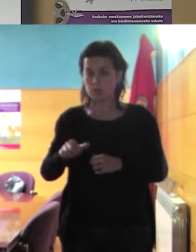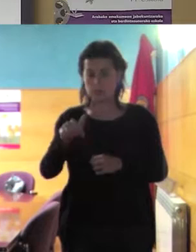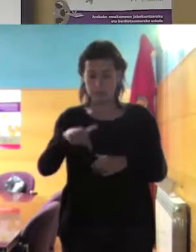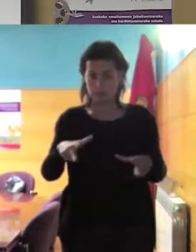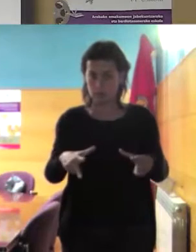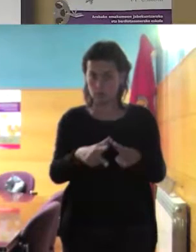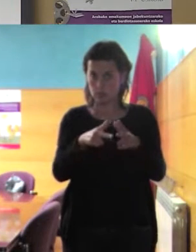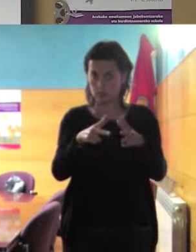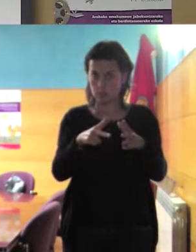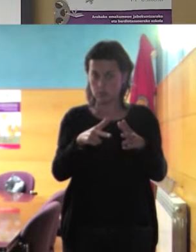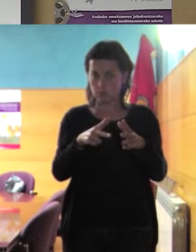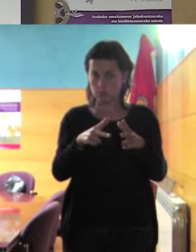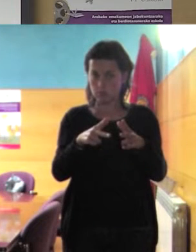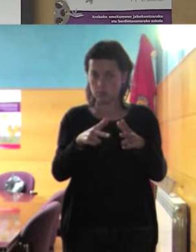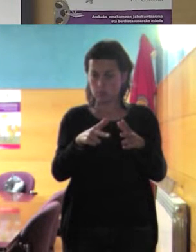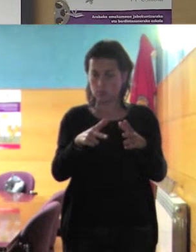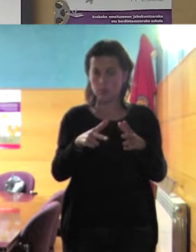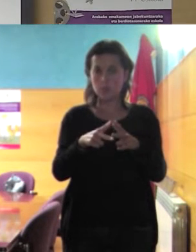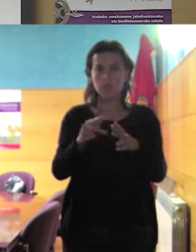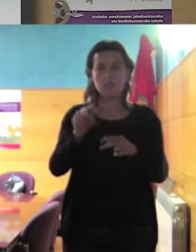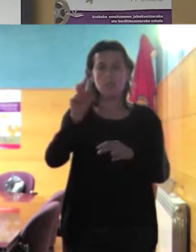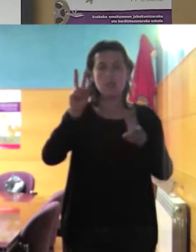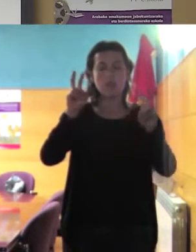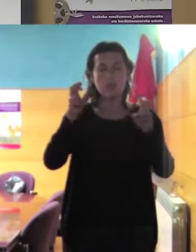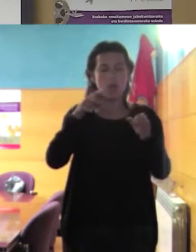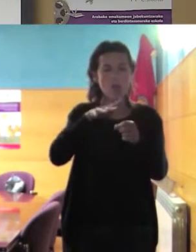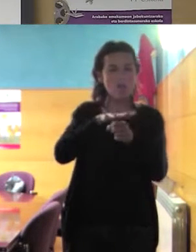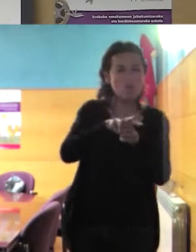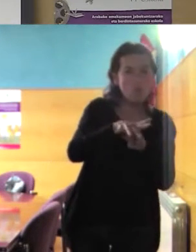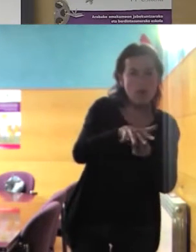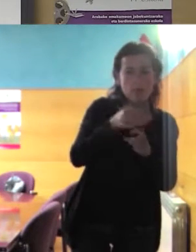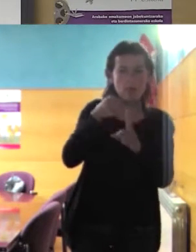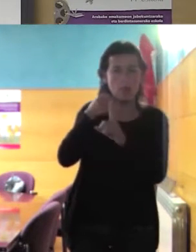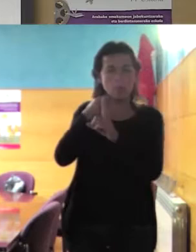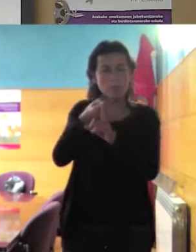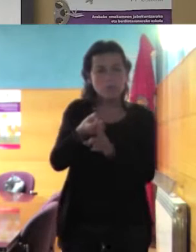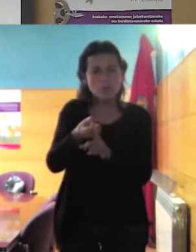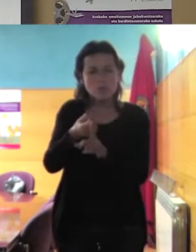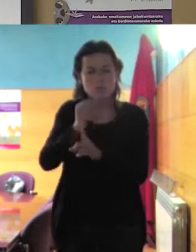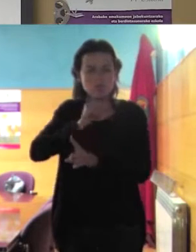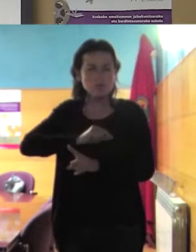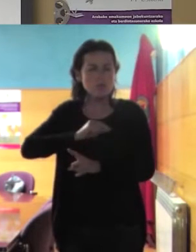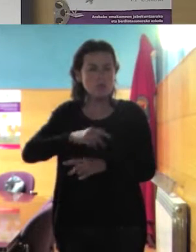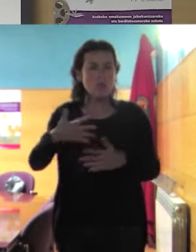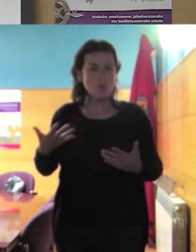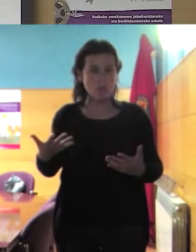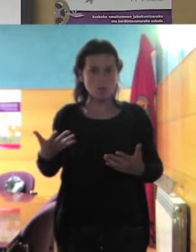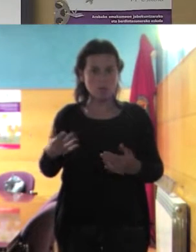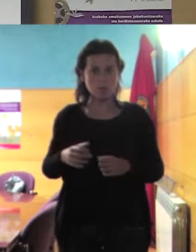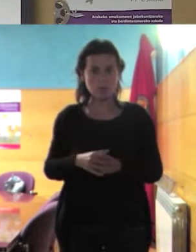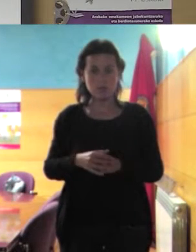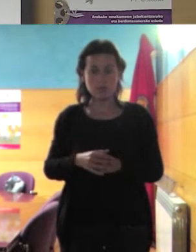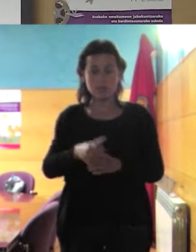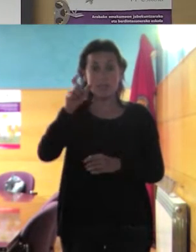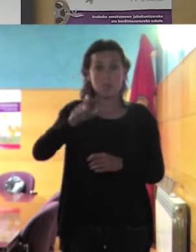socialización de las influencias y de las presiones que recibimos las que vienen de otros países y las que